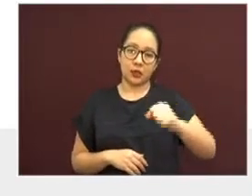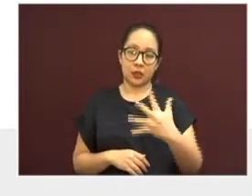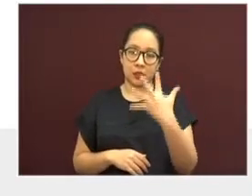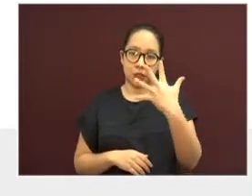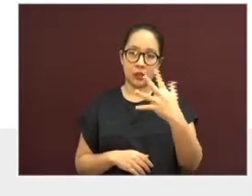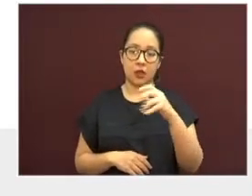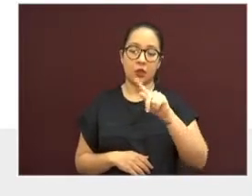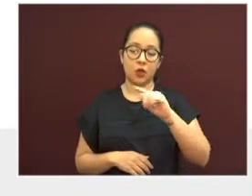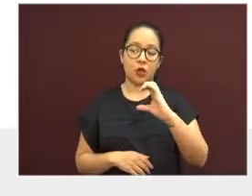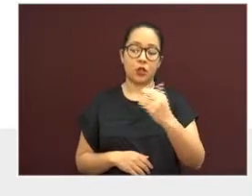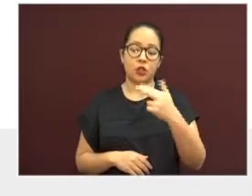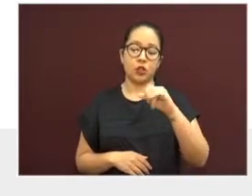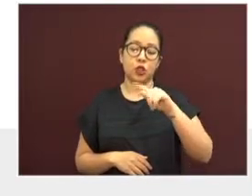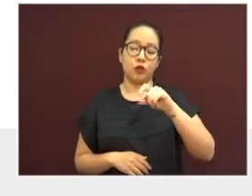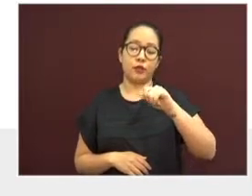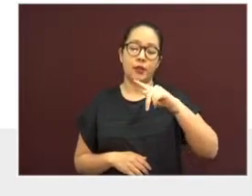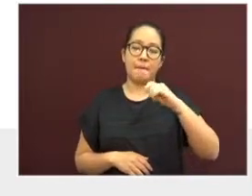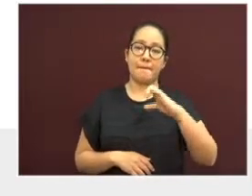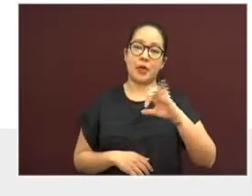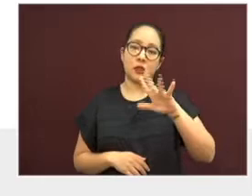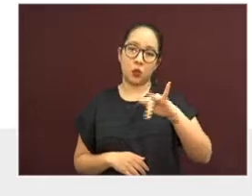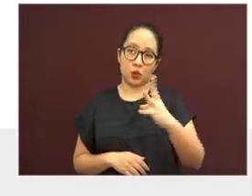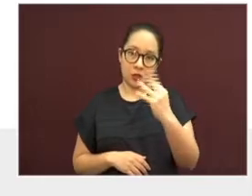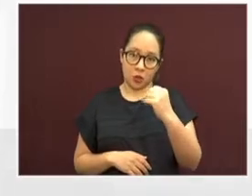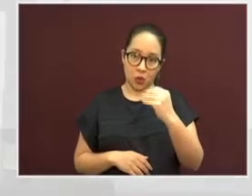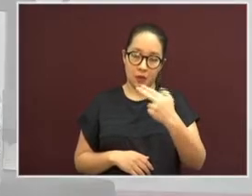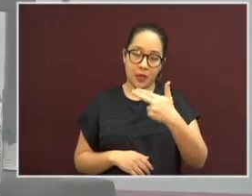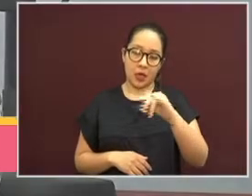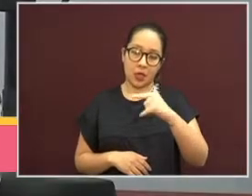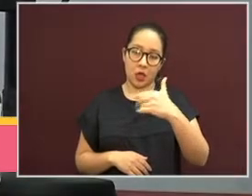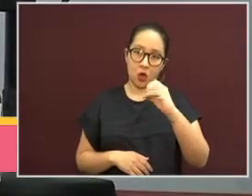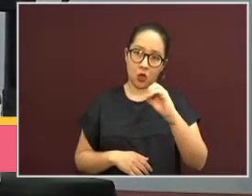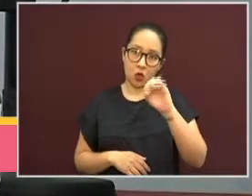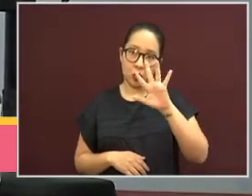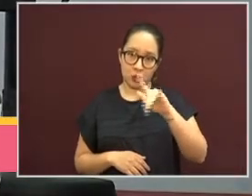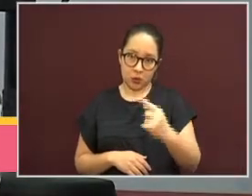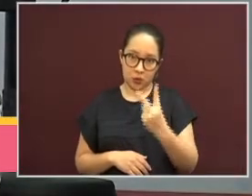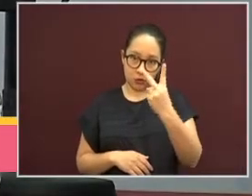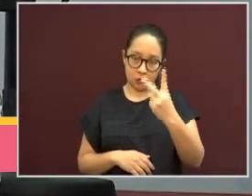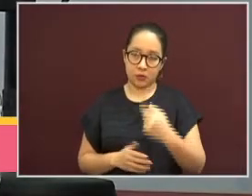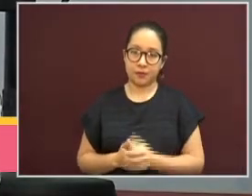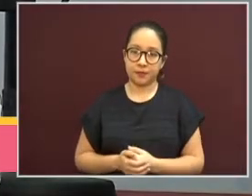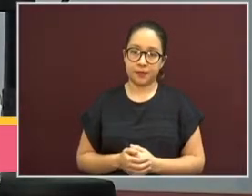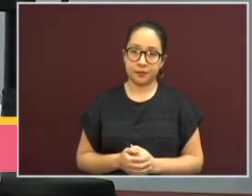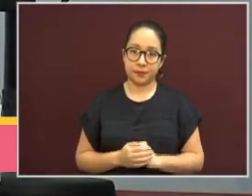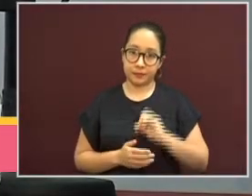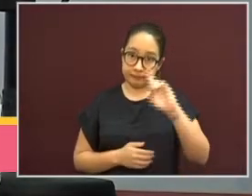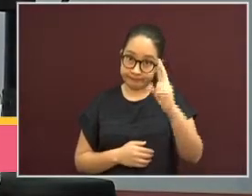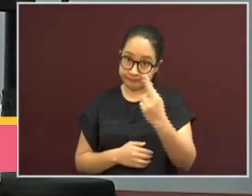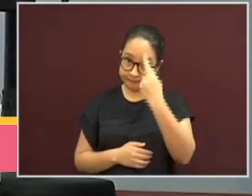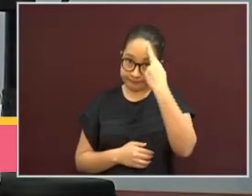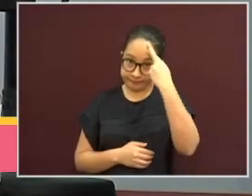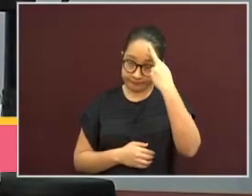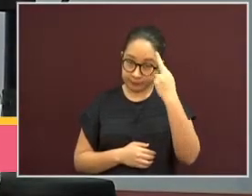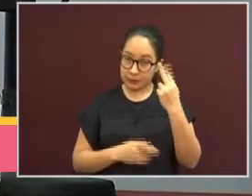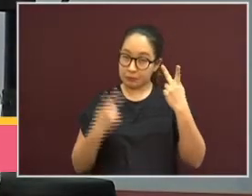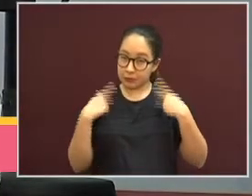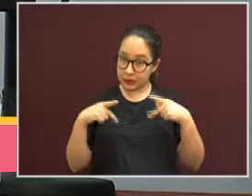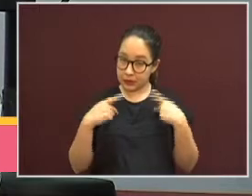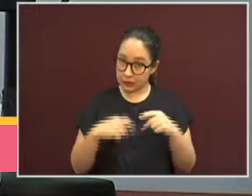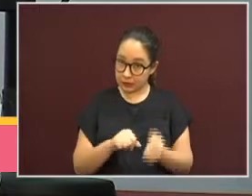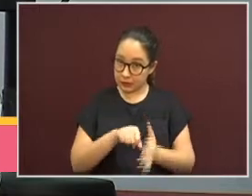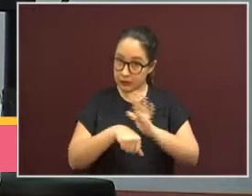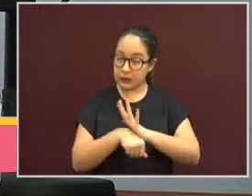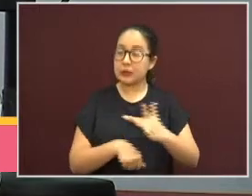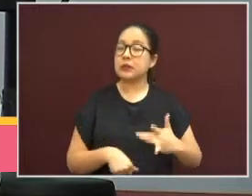59. Y El Higo, 52. Hemos estado recordando los síntomas más frecuentes en los